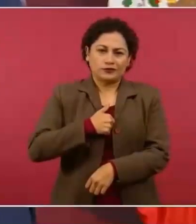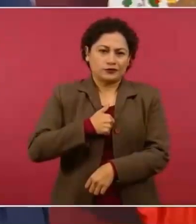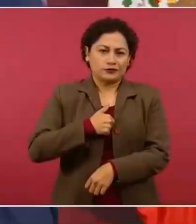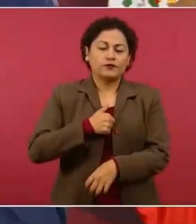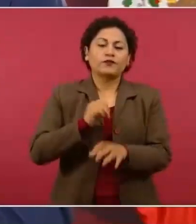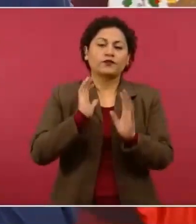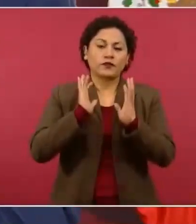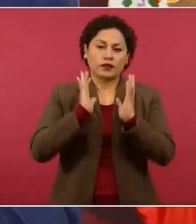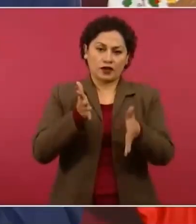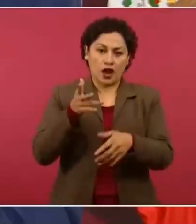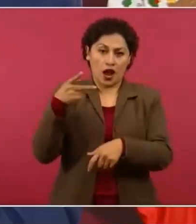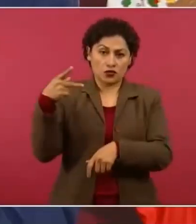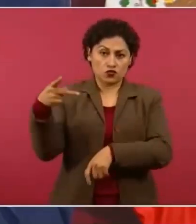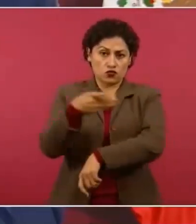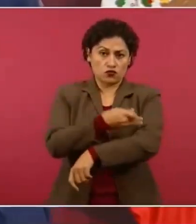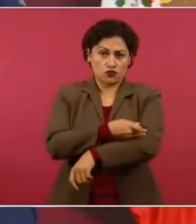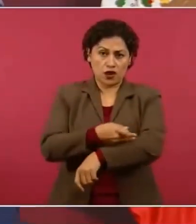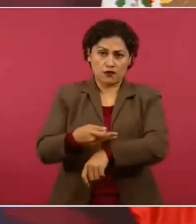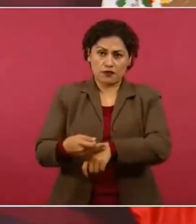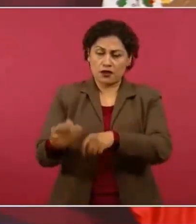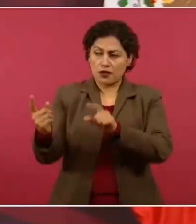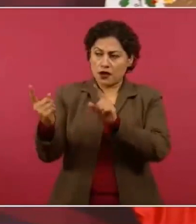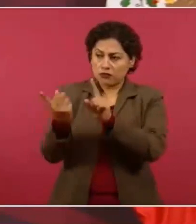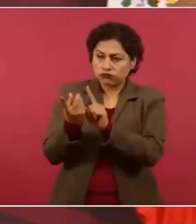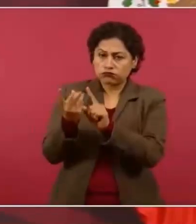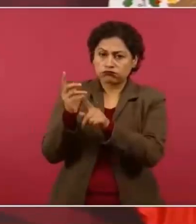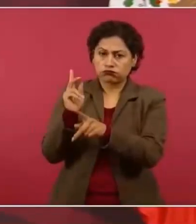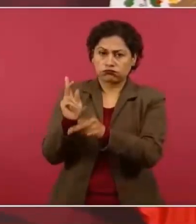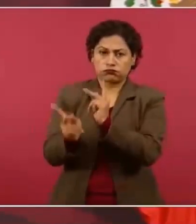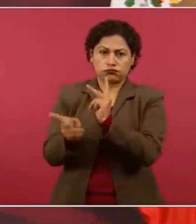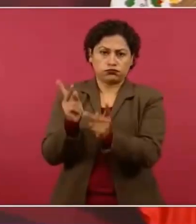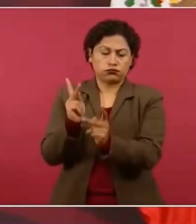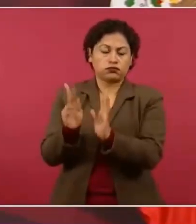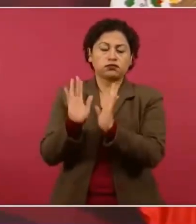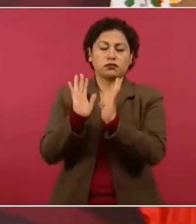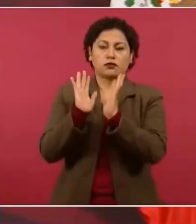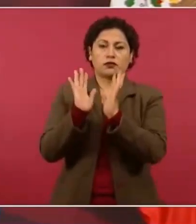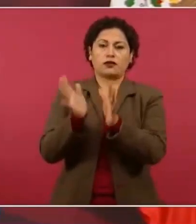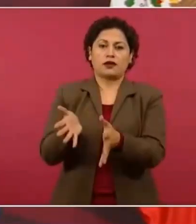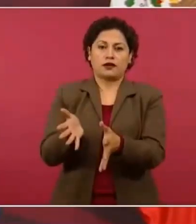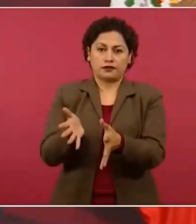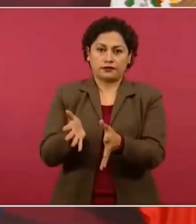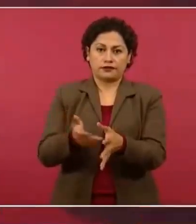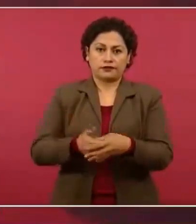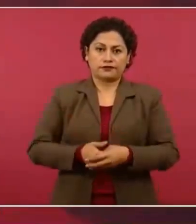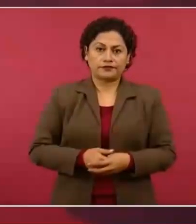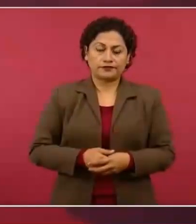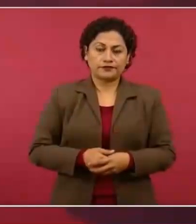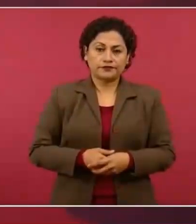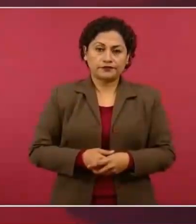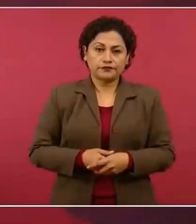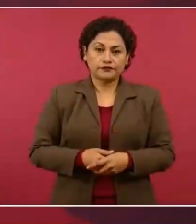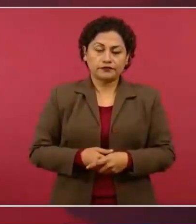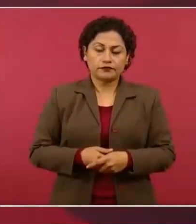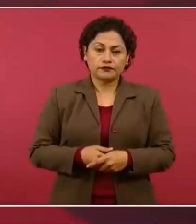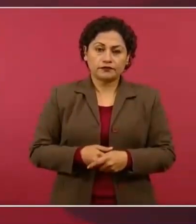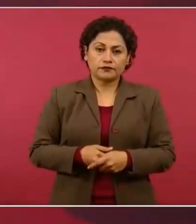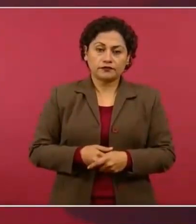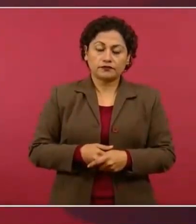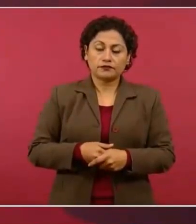sus familiares, se les está